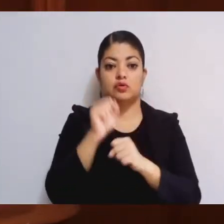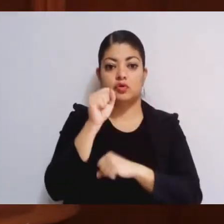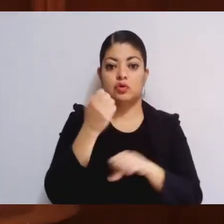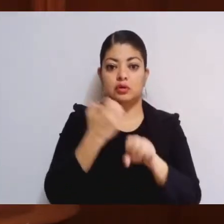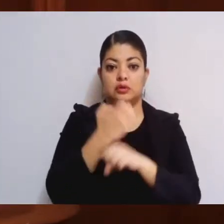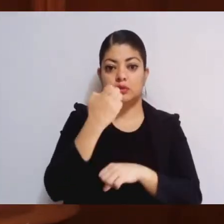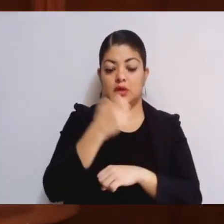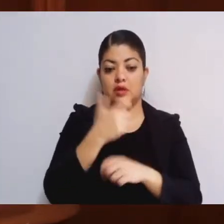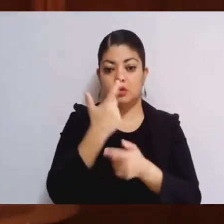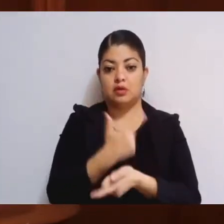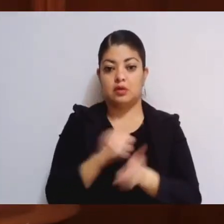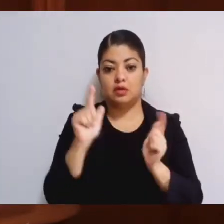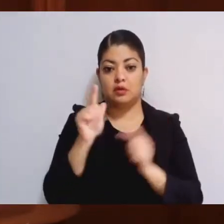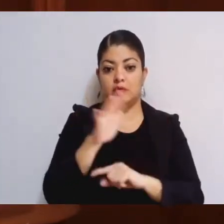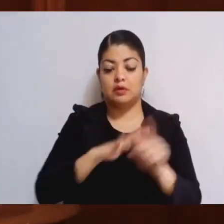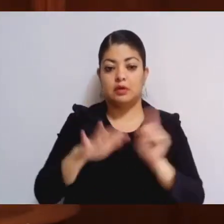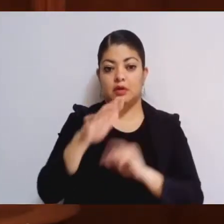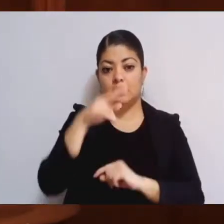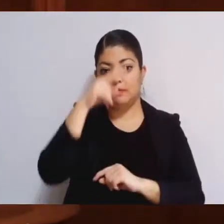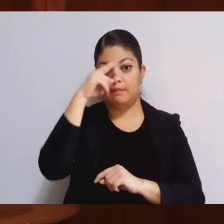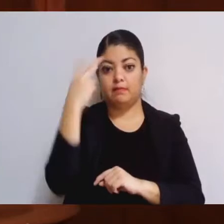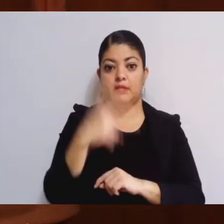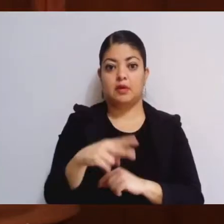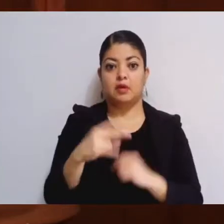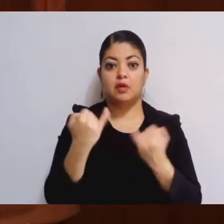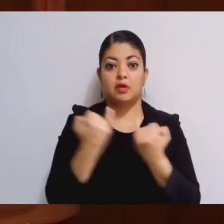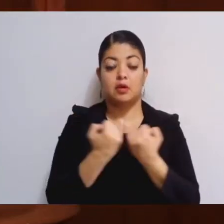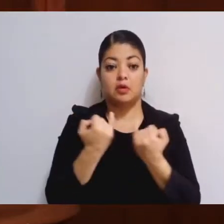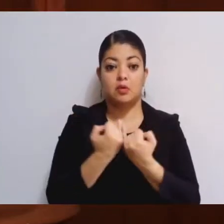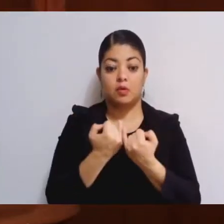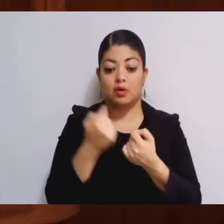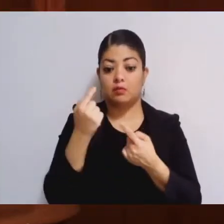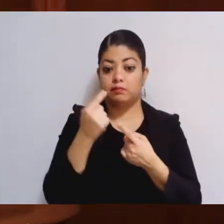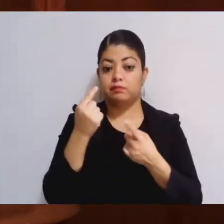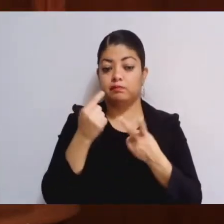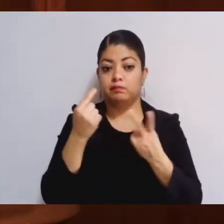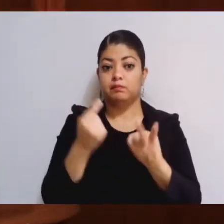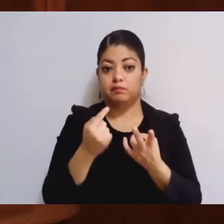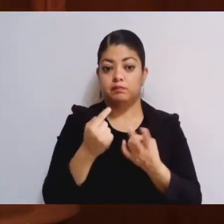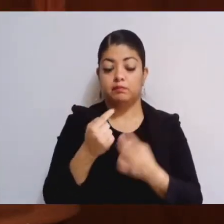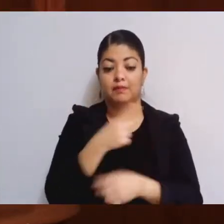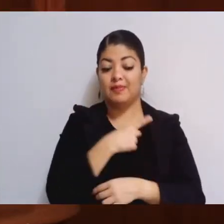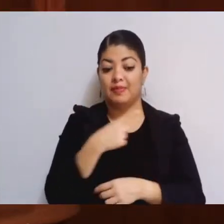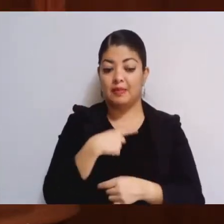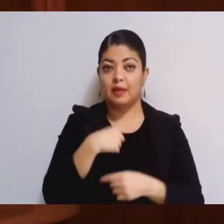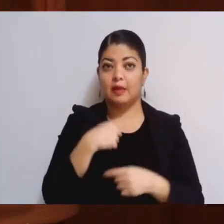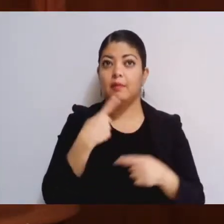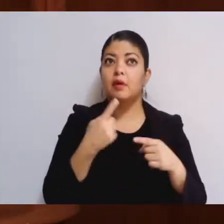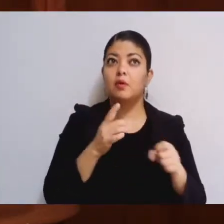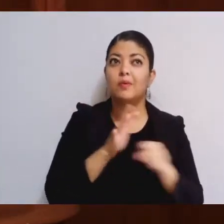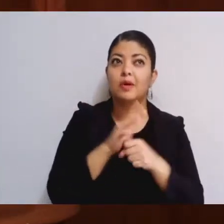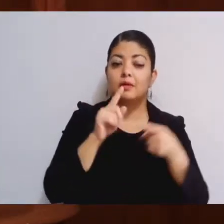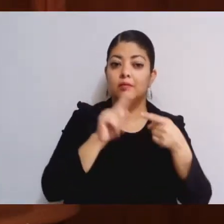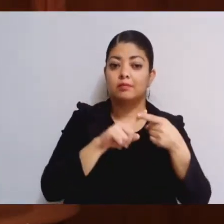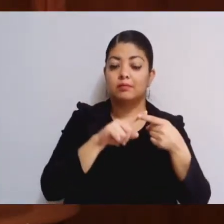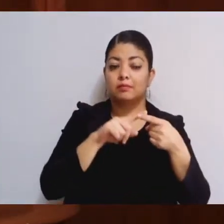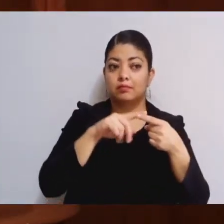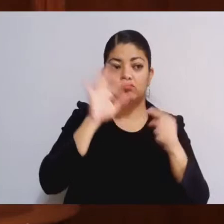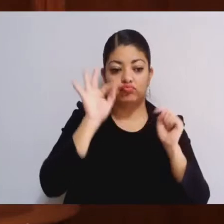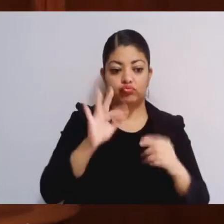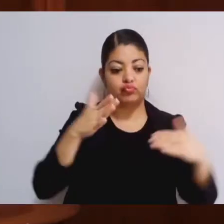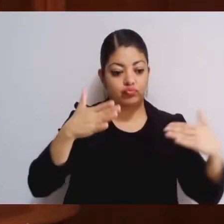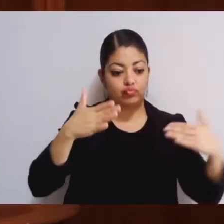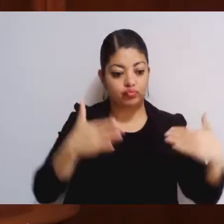Libre y Soberano de México y que a saber son ser mexicano por nacimiento, en pleno goce de sus derechos